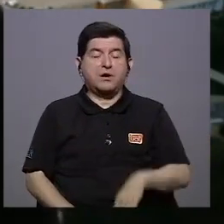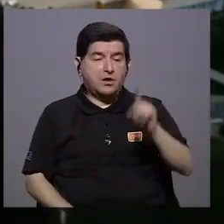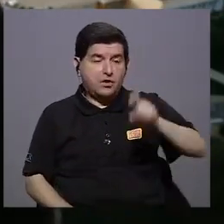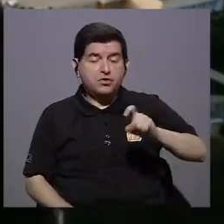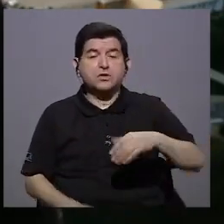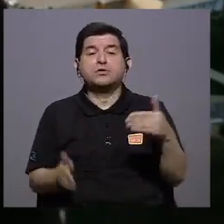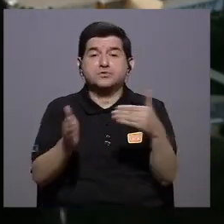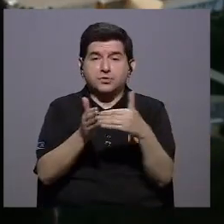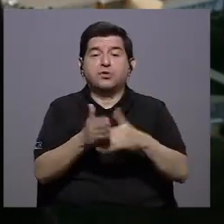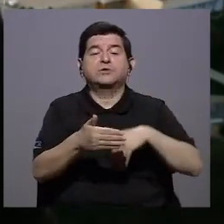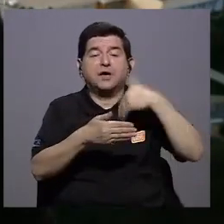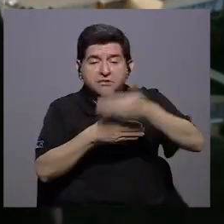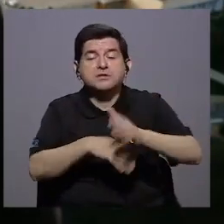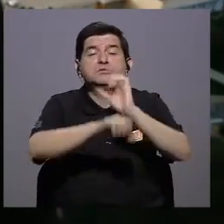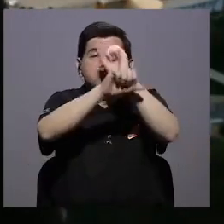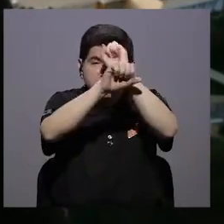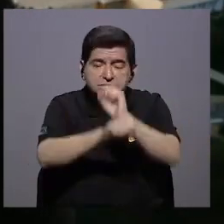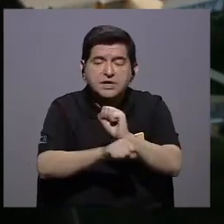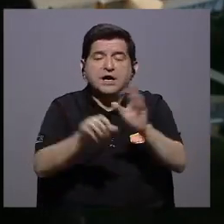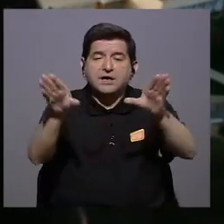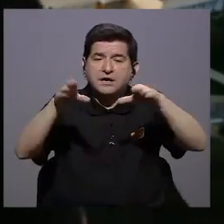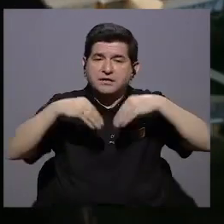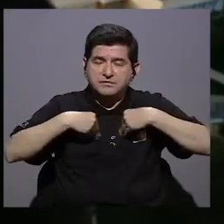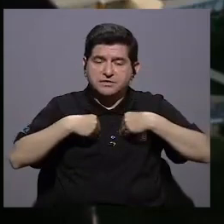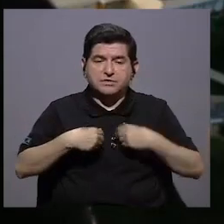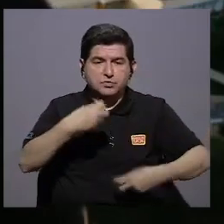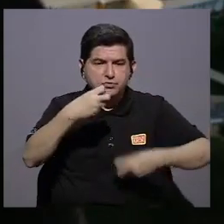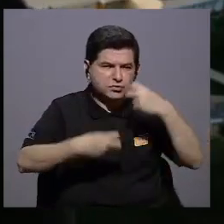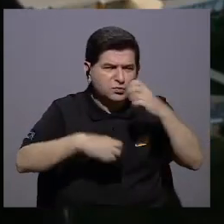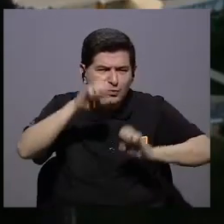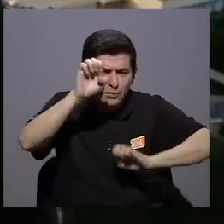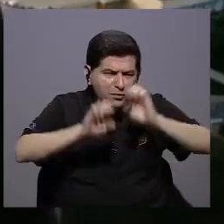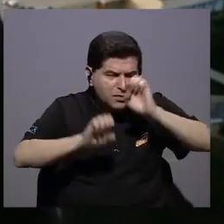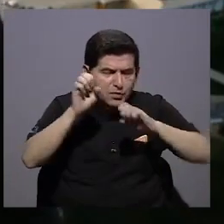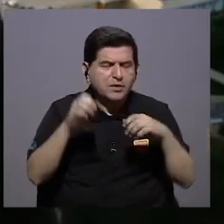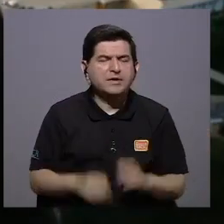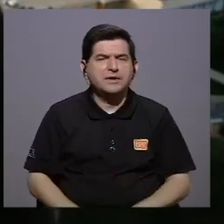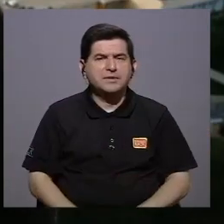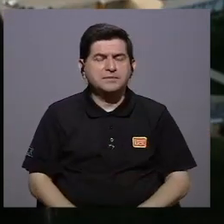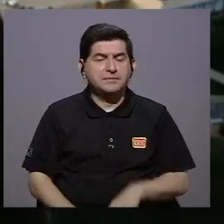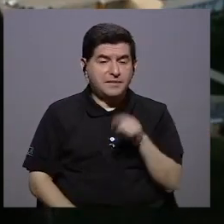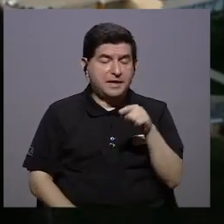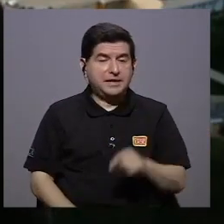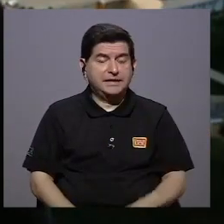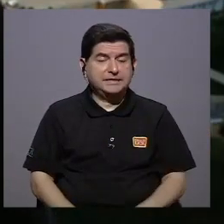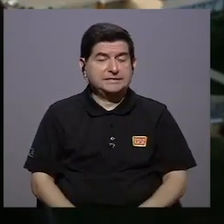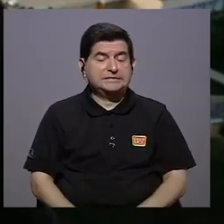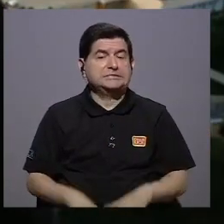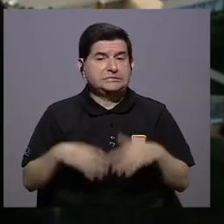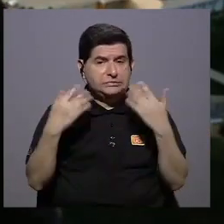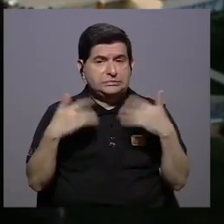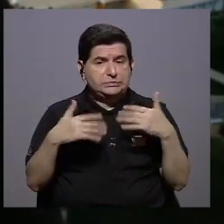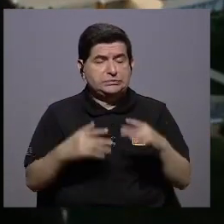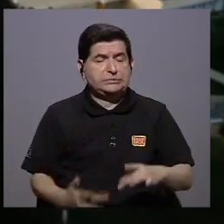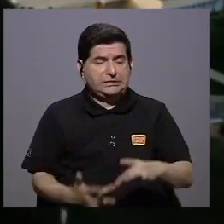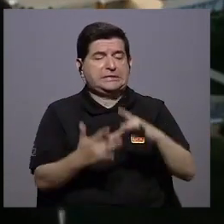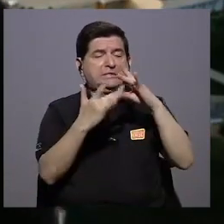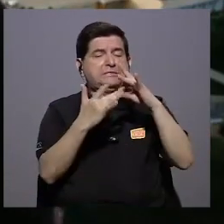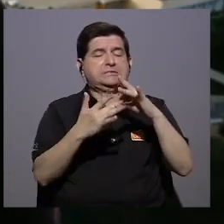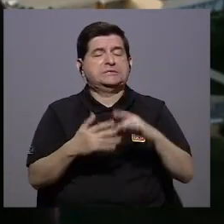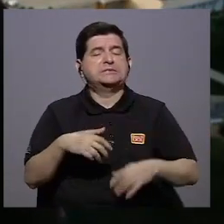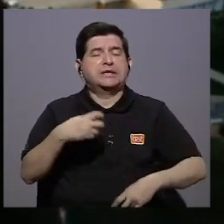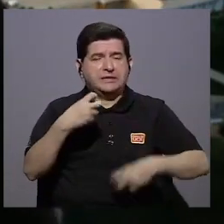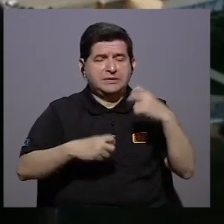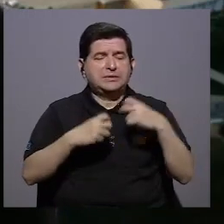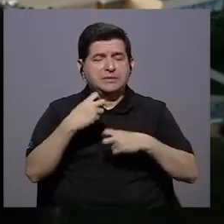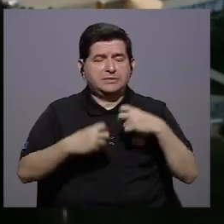verano, los chicos tienen que recuperar los hábitos. El problema de la evaluación, o sea, ese problema de la evaluación es extraordinariamente grave